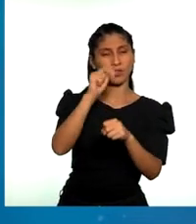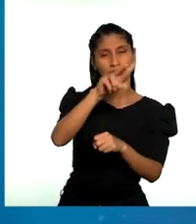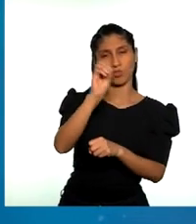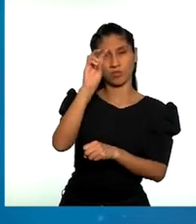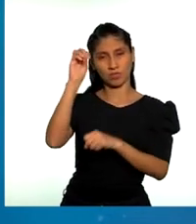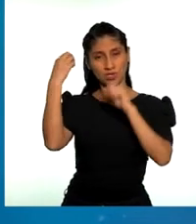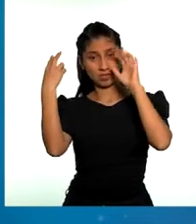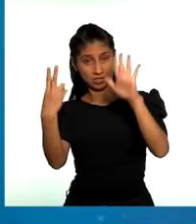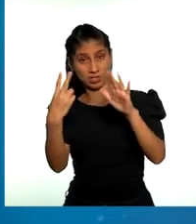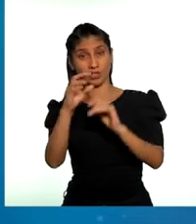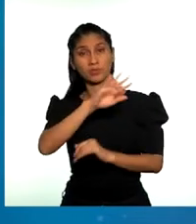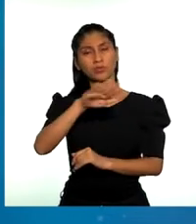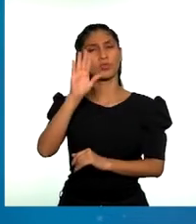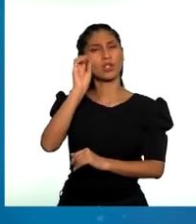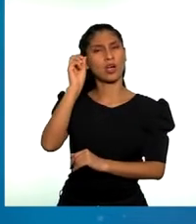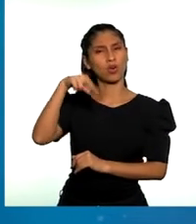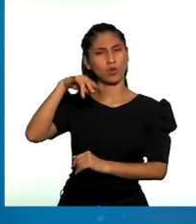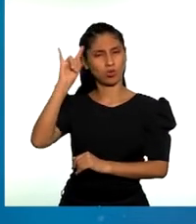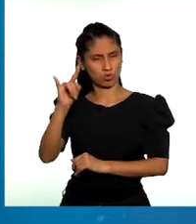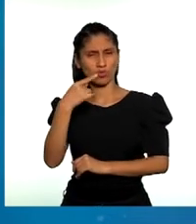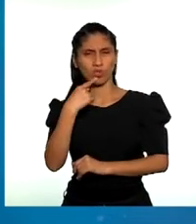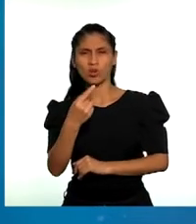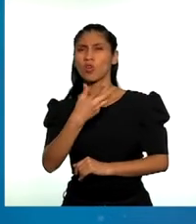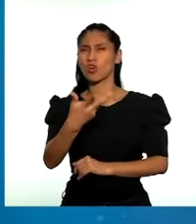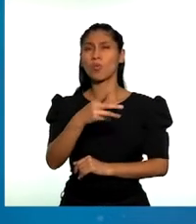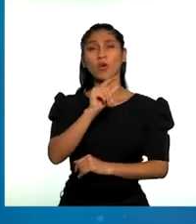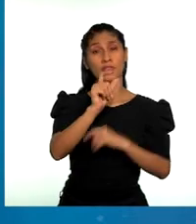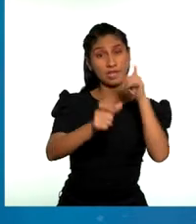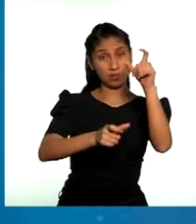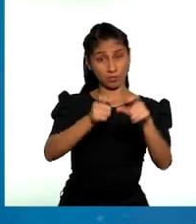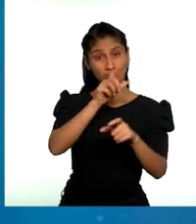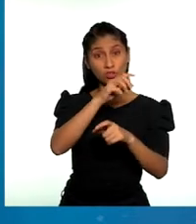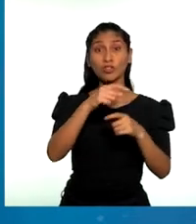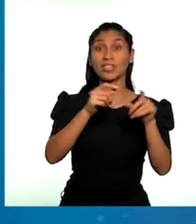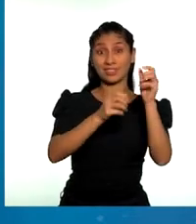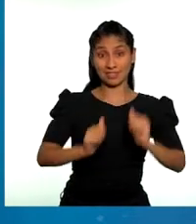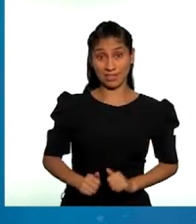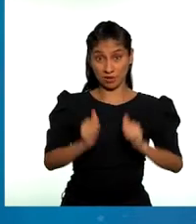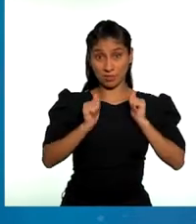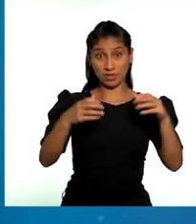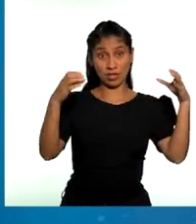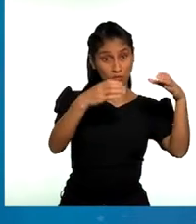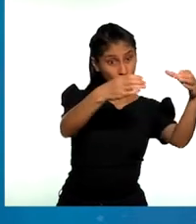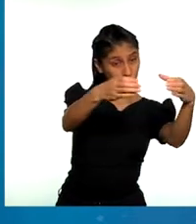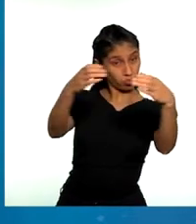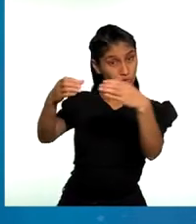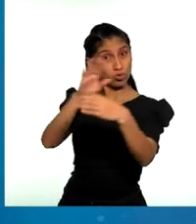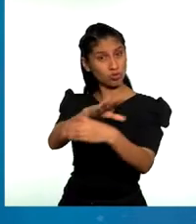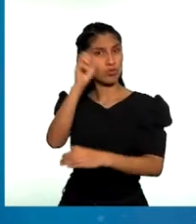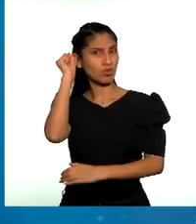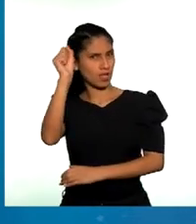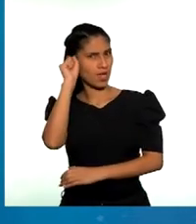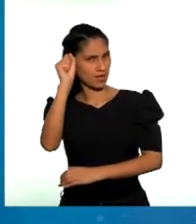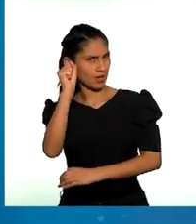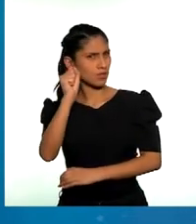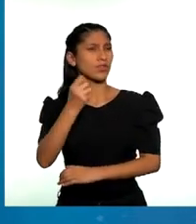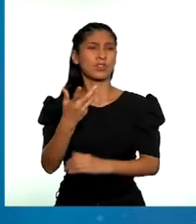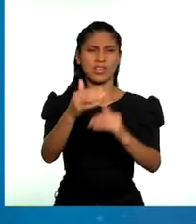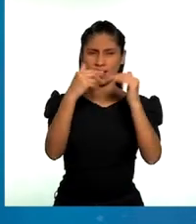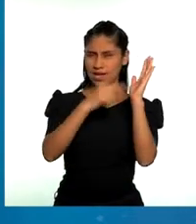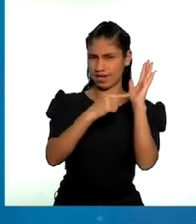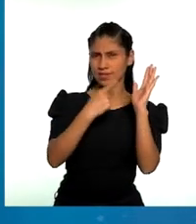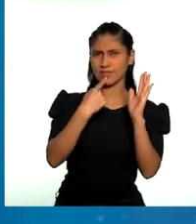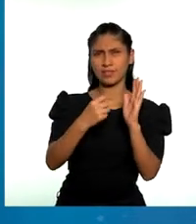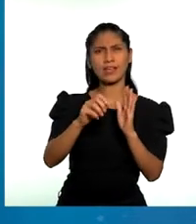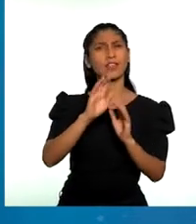la ONU aprobó la Declaración sobre los Derechos de los Pueblos Indígenas. Allí se resalta el derecho a vivir con